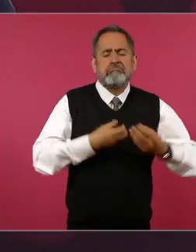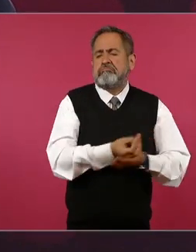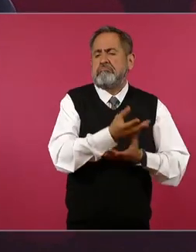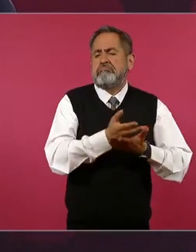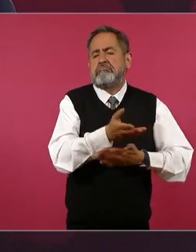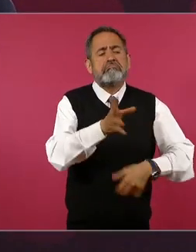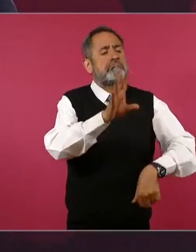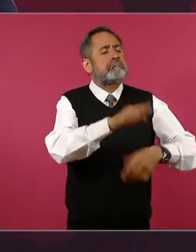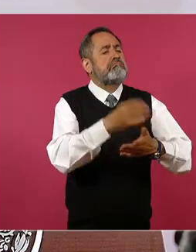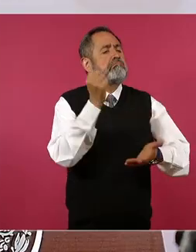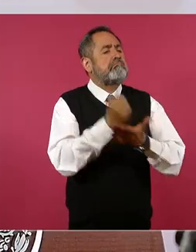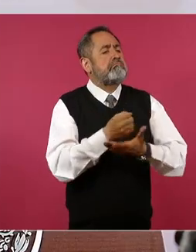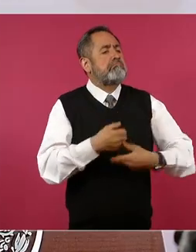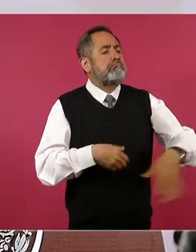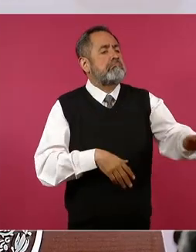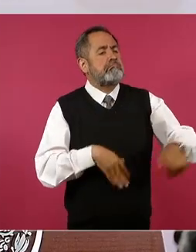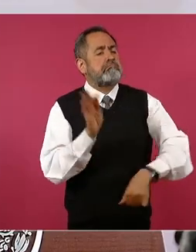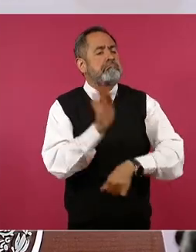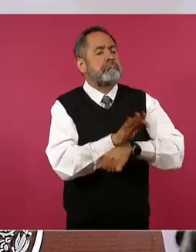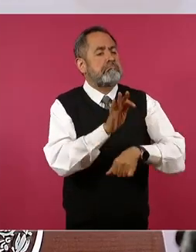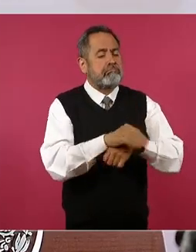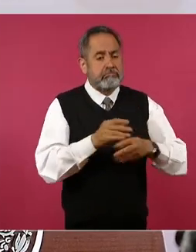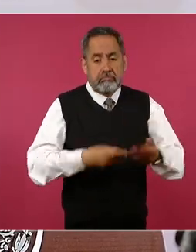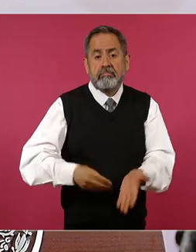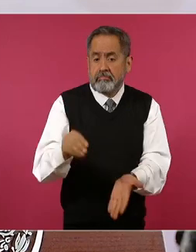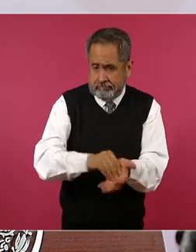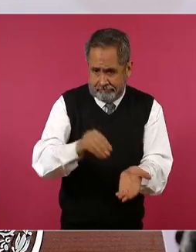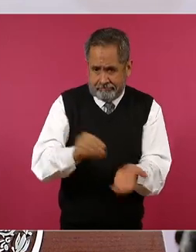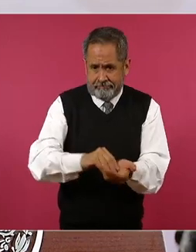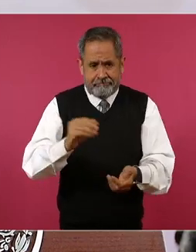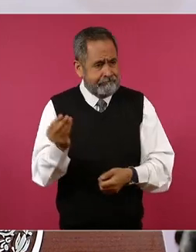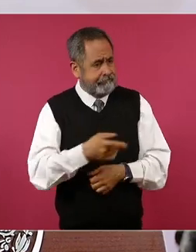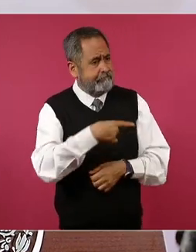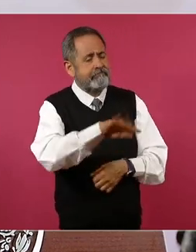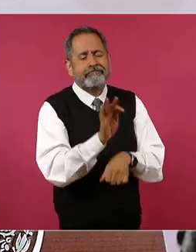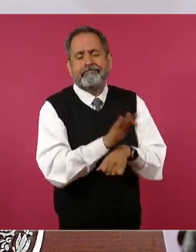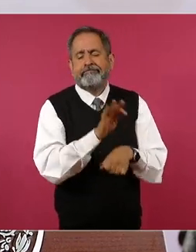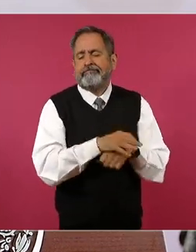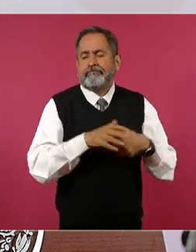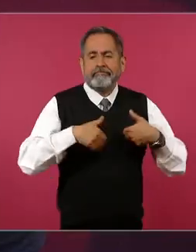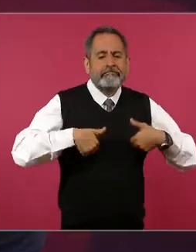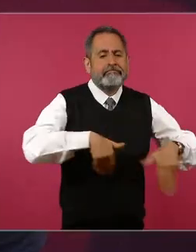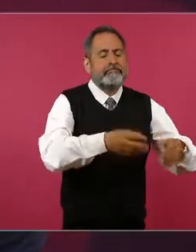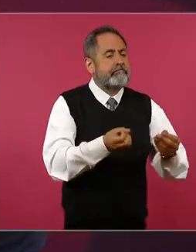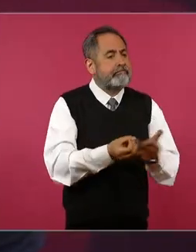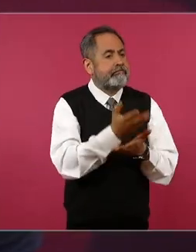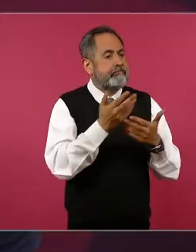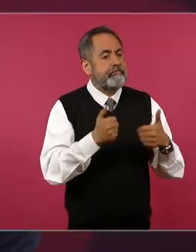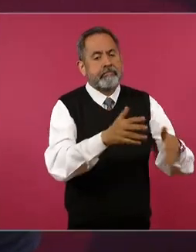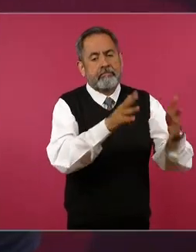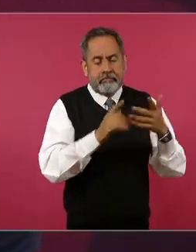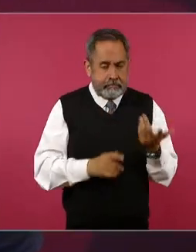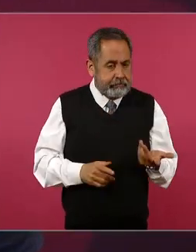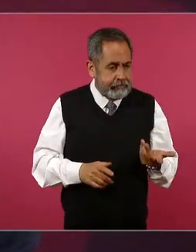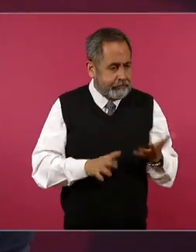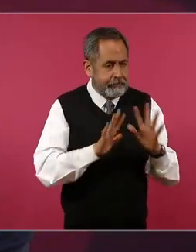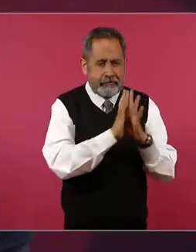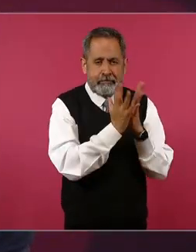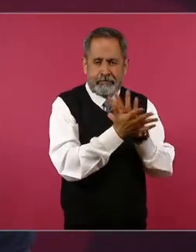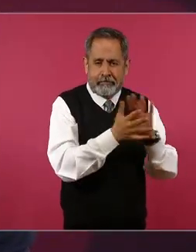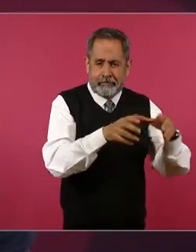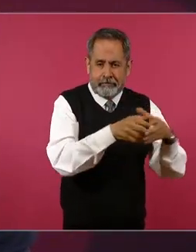se protegía, se protege todavía a delincuentes del